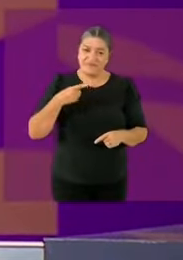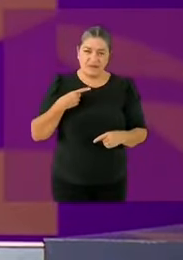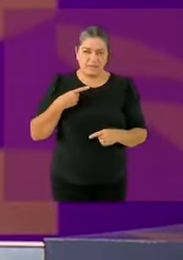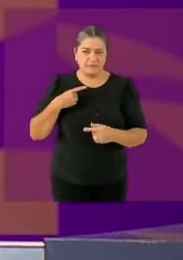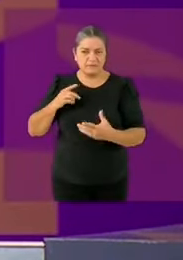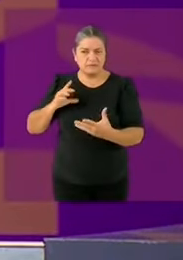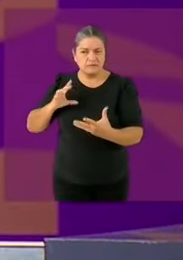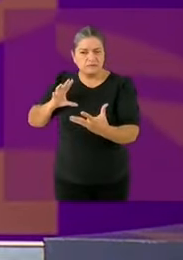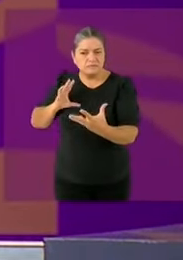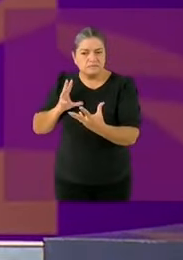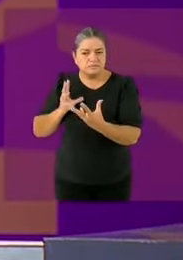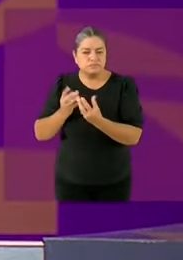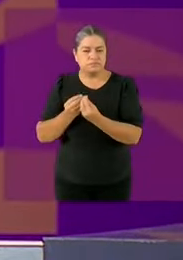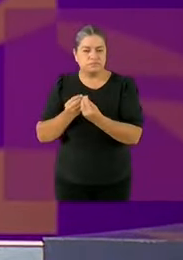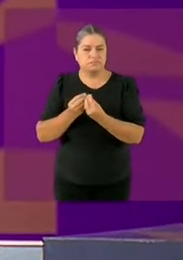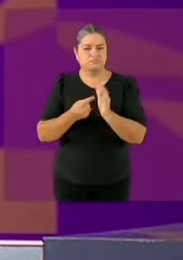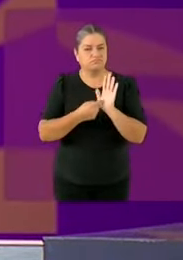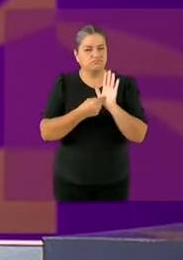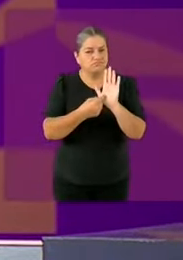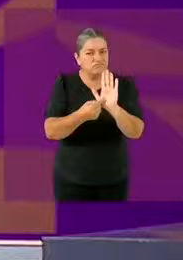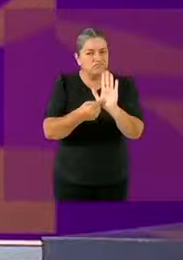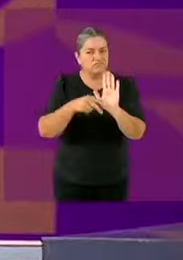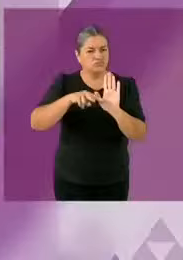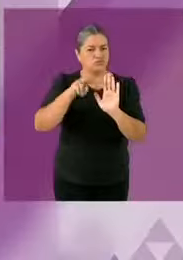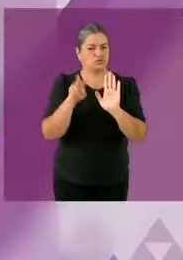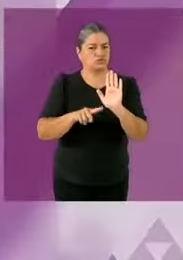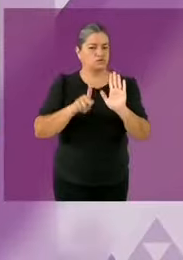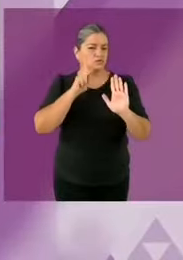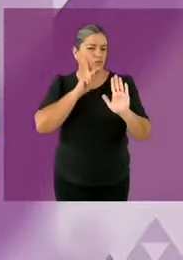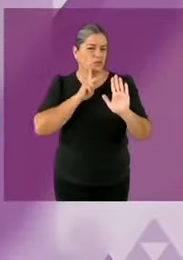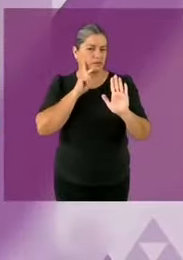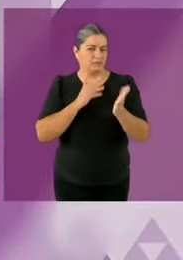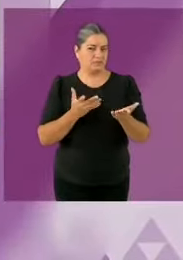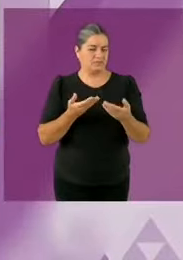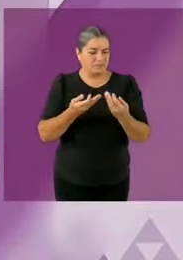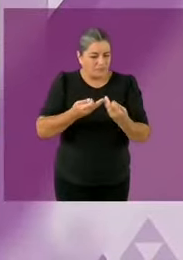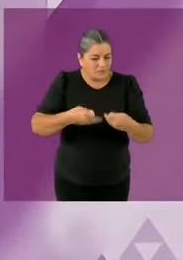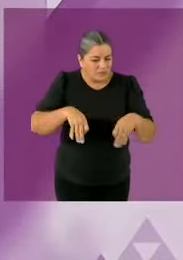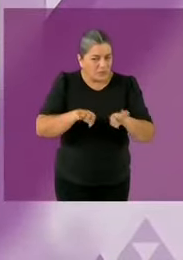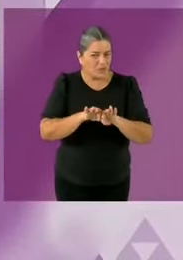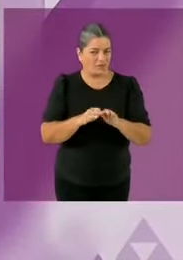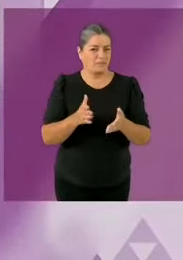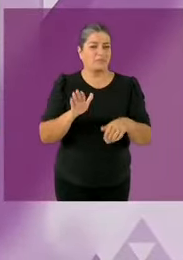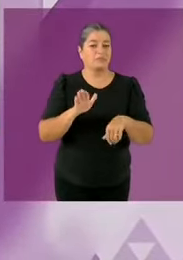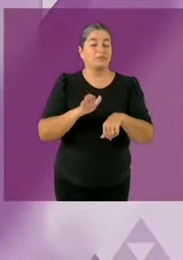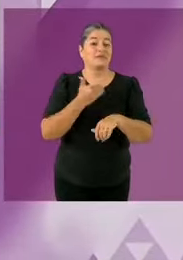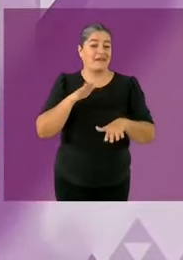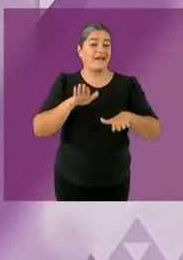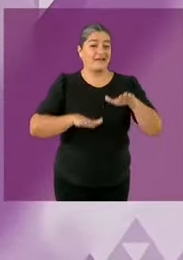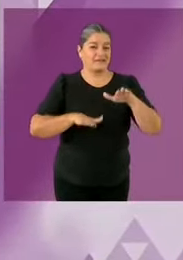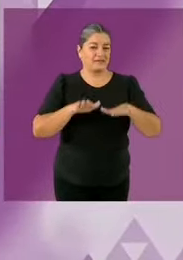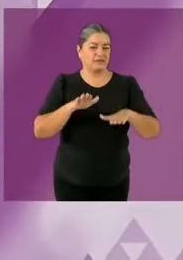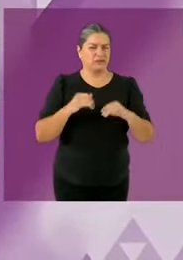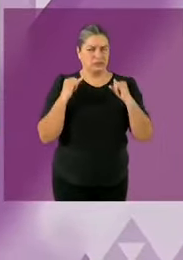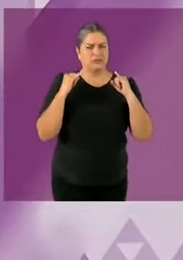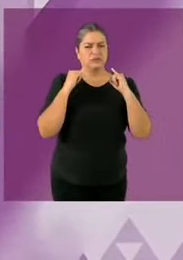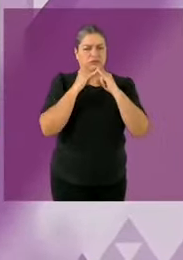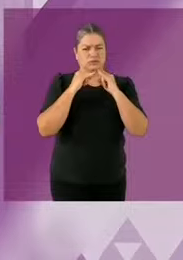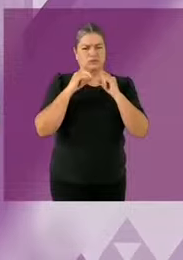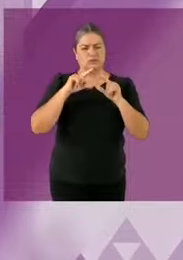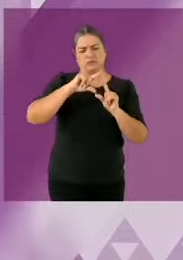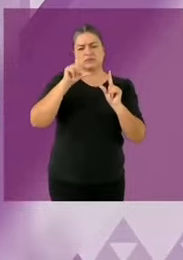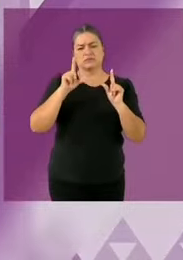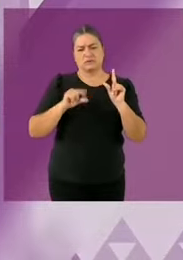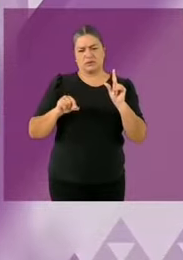garantizados porque también la rendición de cuentas es que esas plataformas que inscribimos ante el Instituto Nacional Electoral en la campaña luego puedan ser